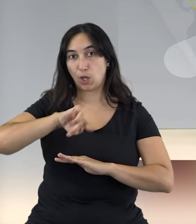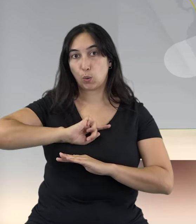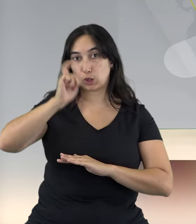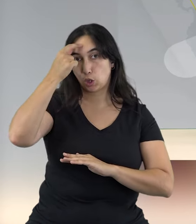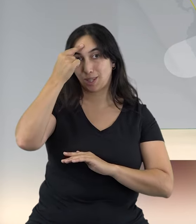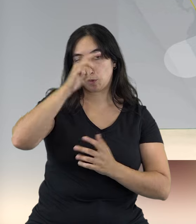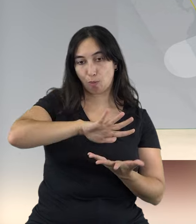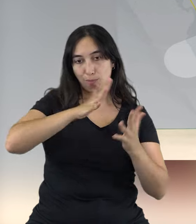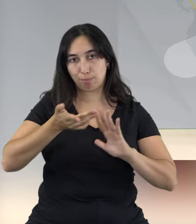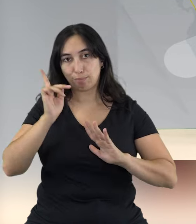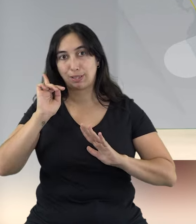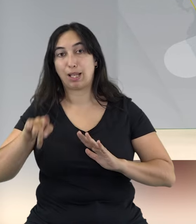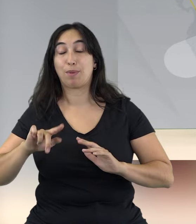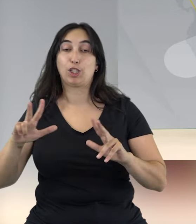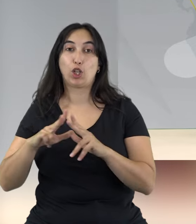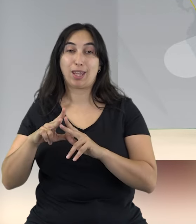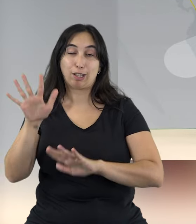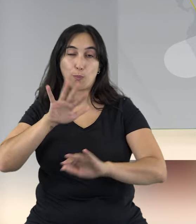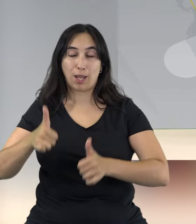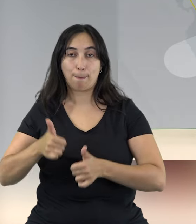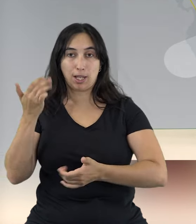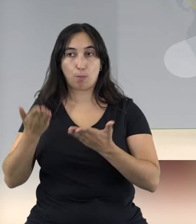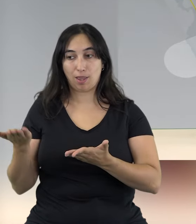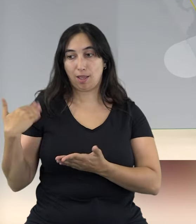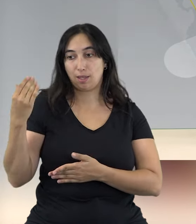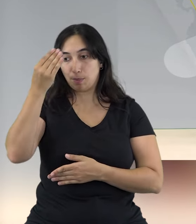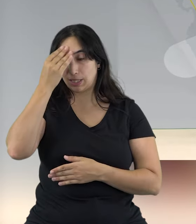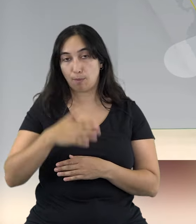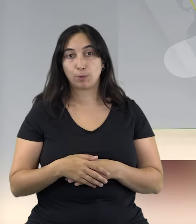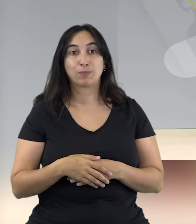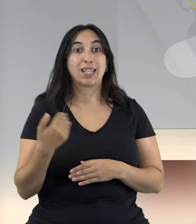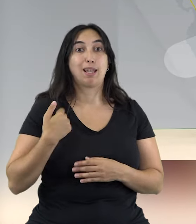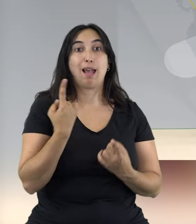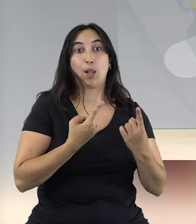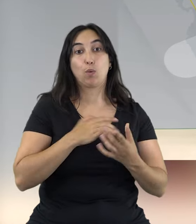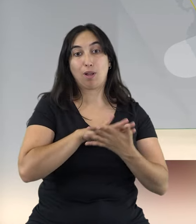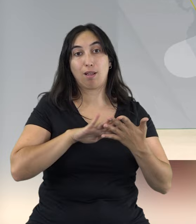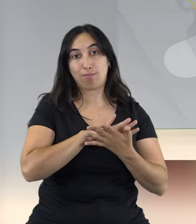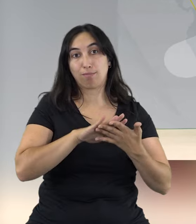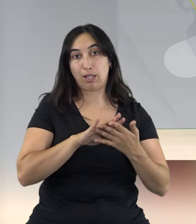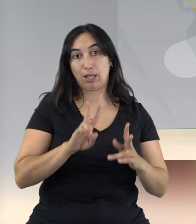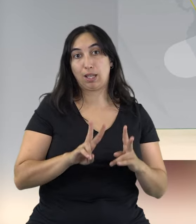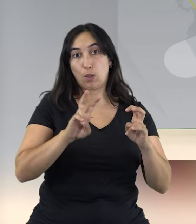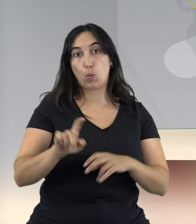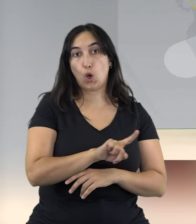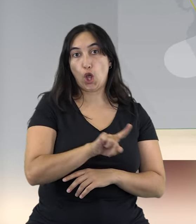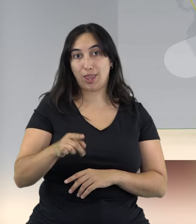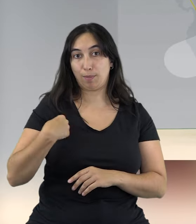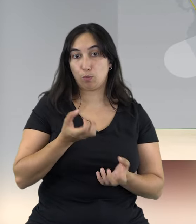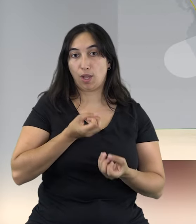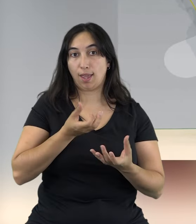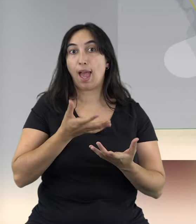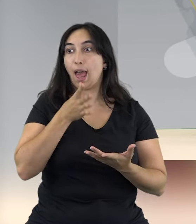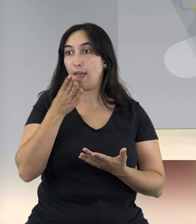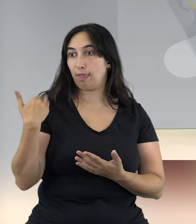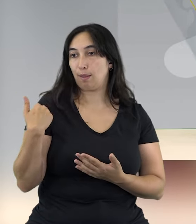y mostrándonos sociedades mucho más complejas de lo que al principio nos imaginábamos. Ya tratamos algunos de ellos en el capítulo 11 de este informativo, pero se acaban de